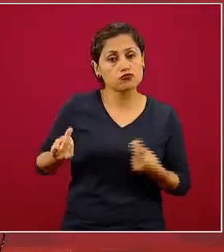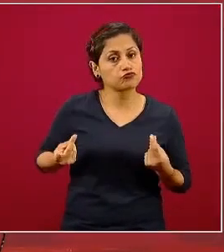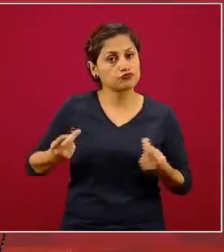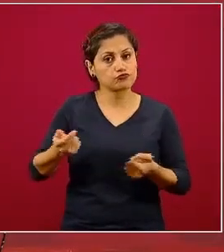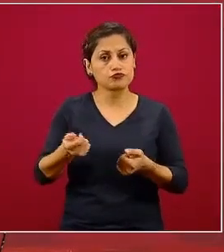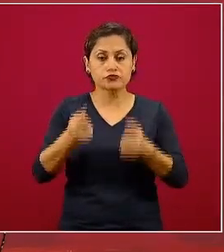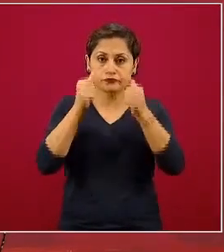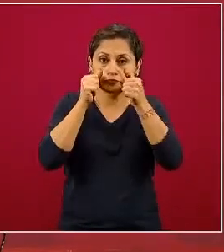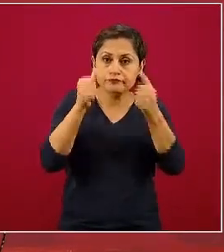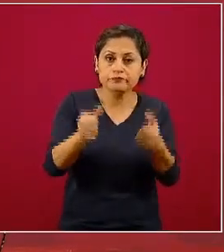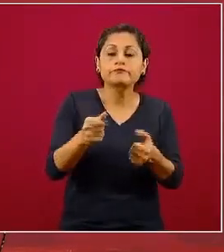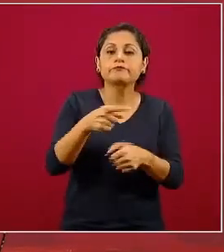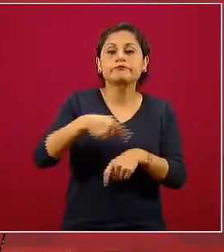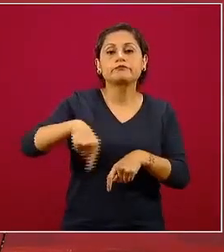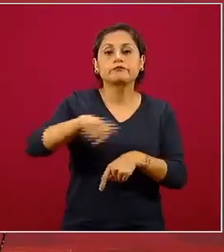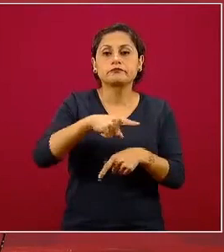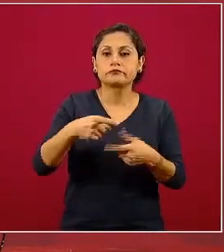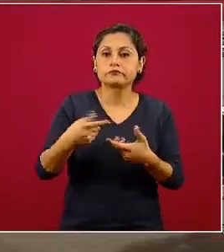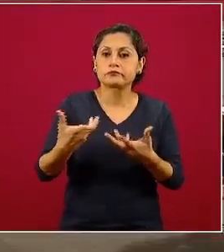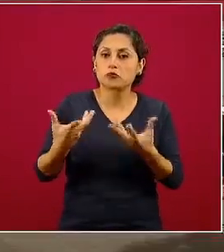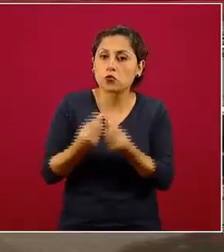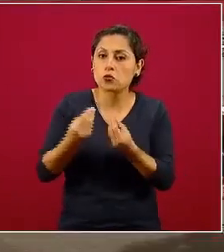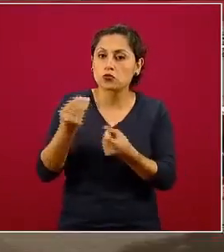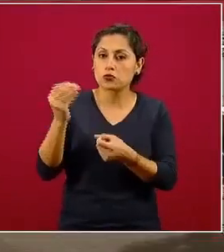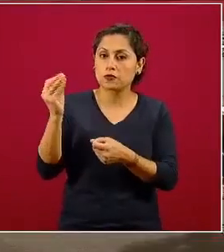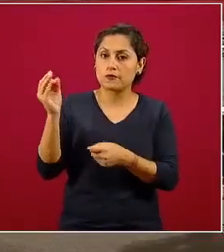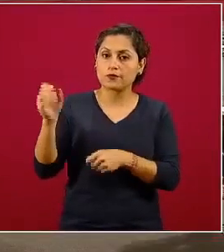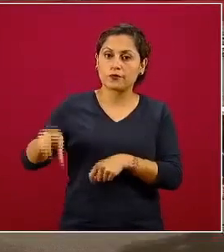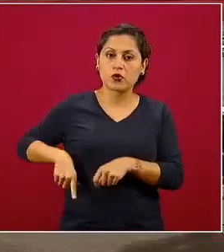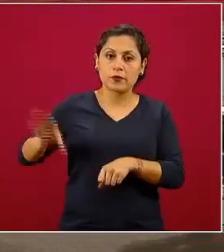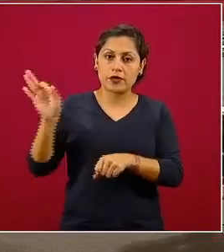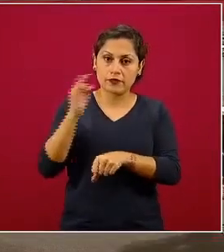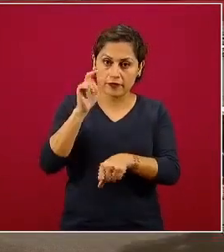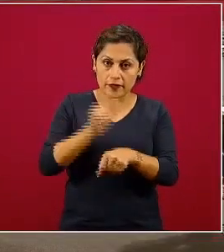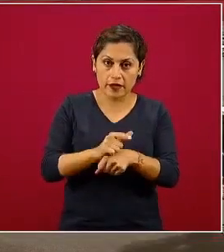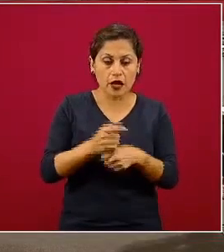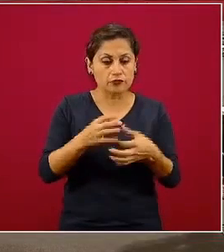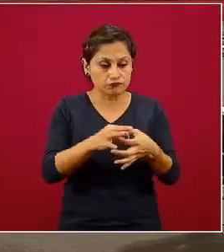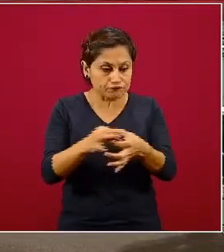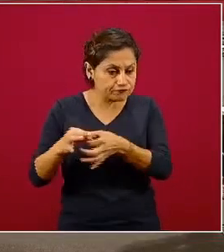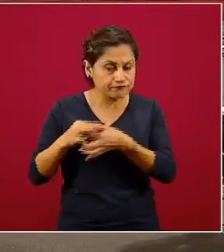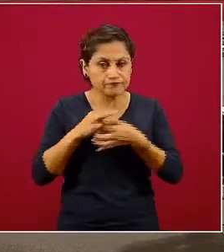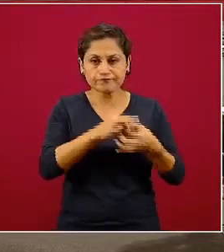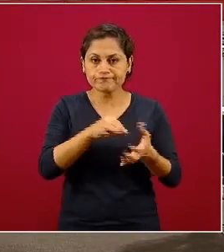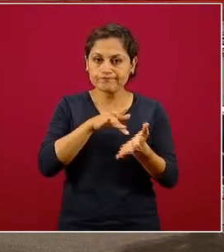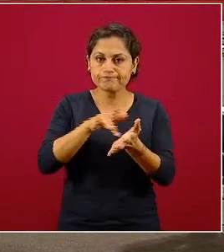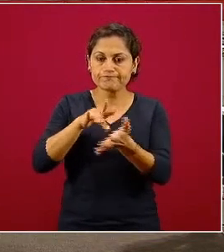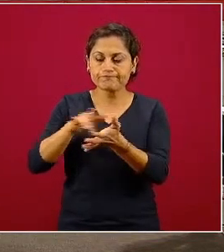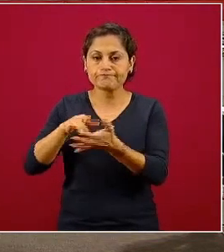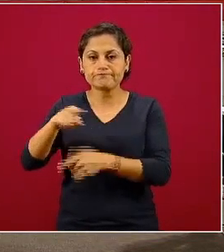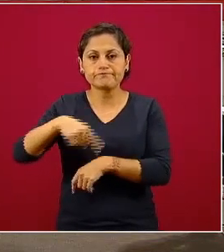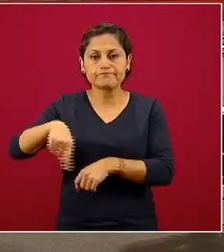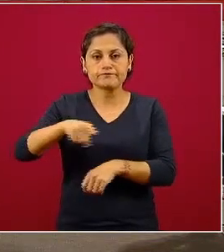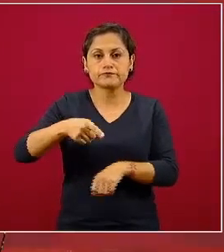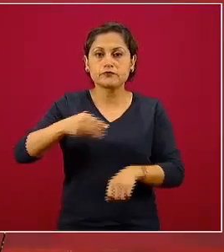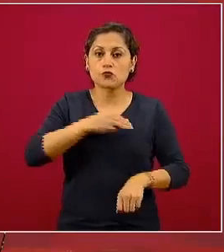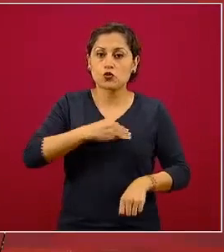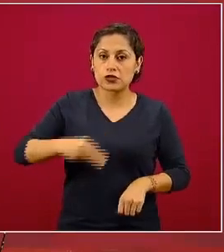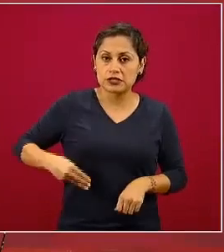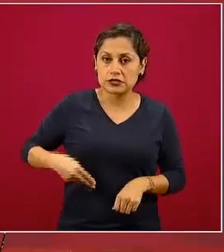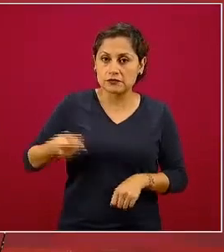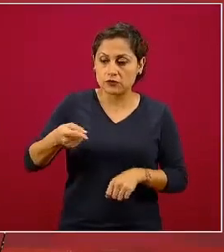cooperando con las autoridades federales y también apoyando a las autoridades municipales